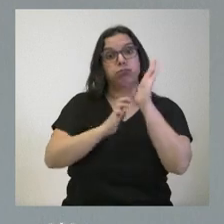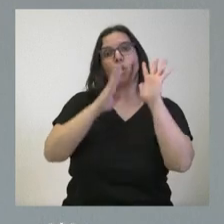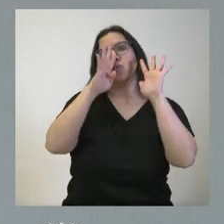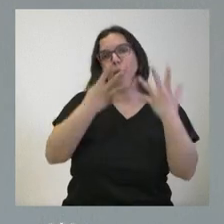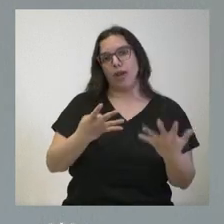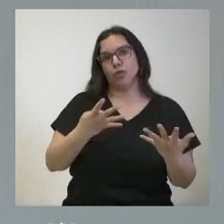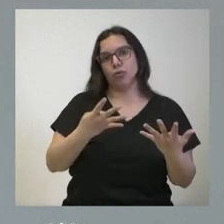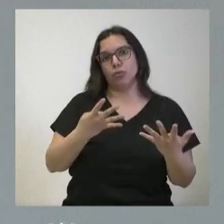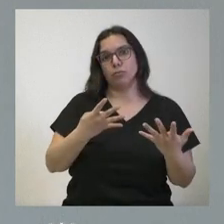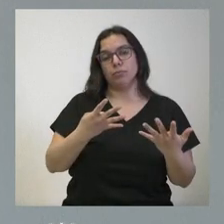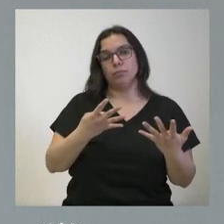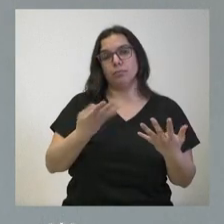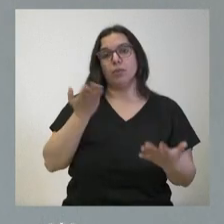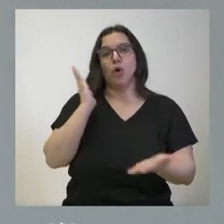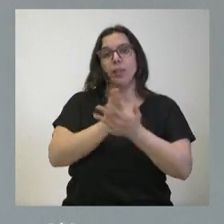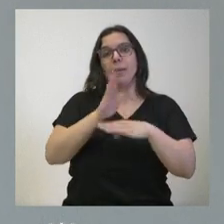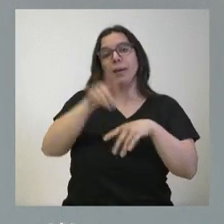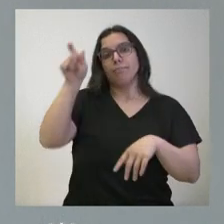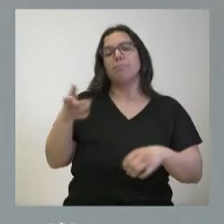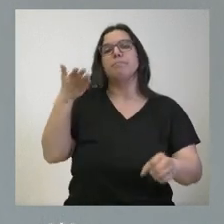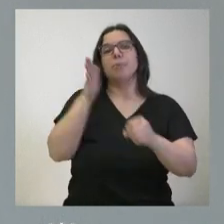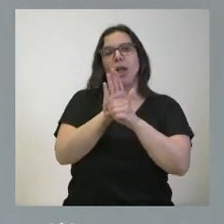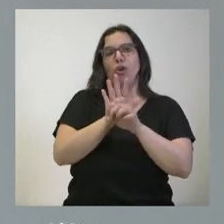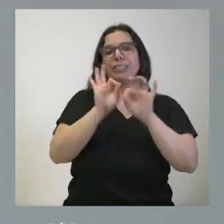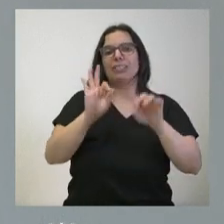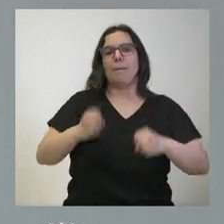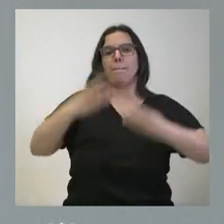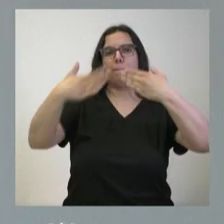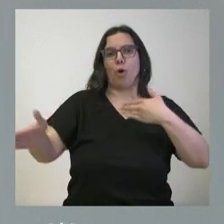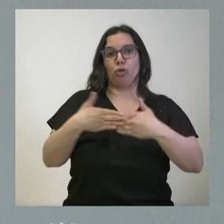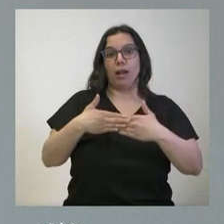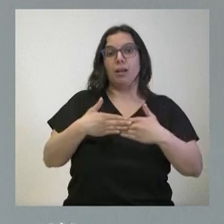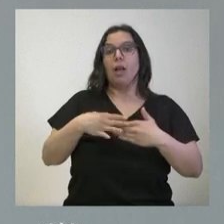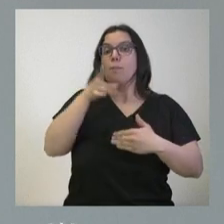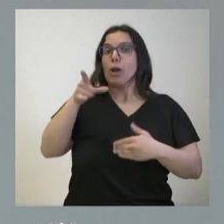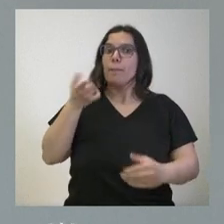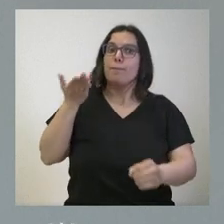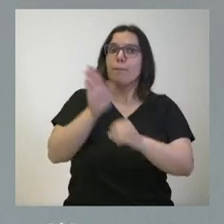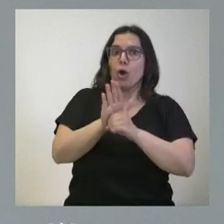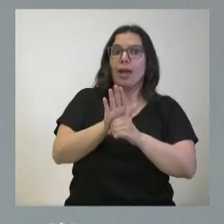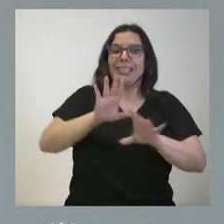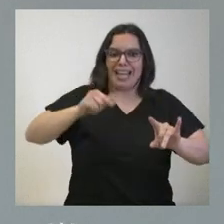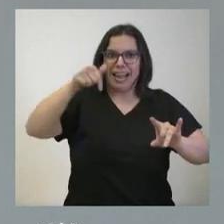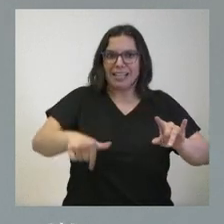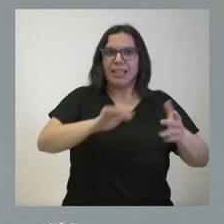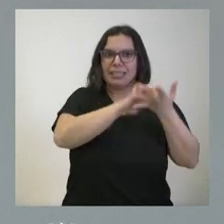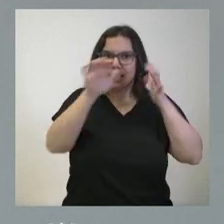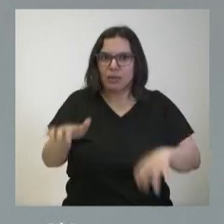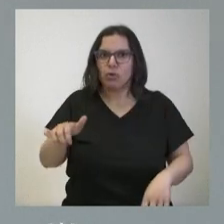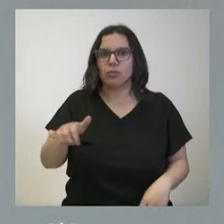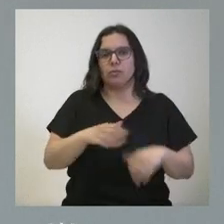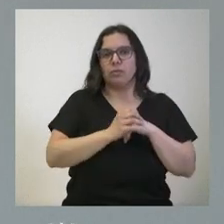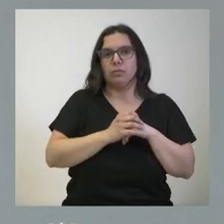reducción en la condena para el violador del portal por violaciones cometidas en Castilla y León. Y